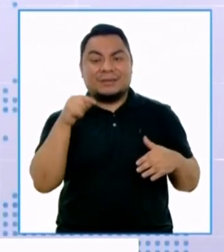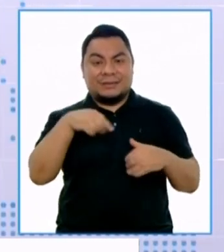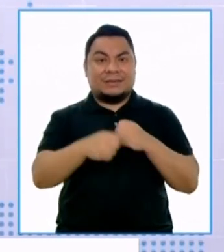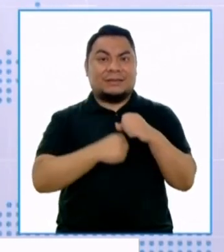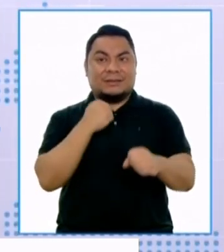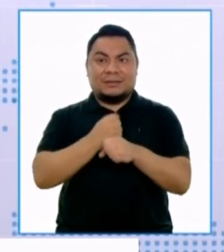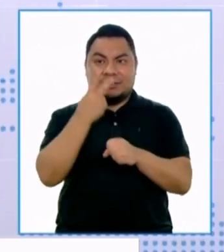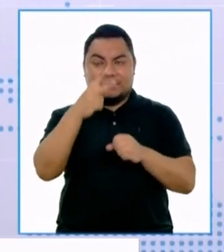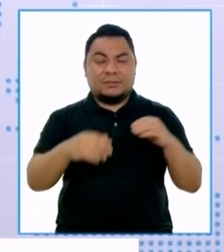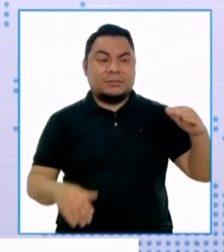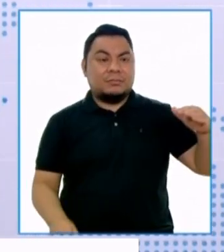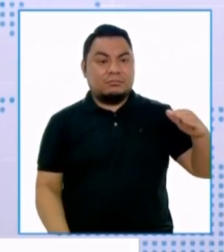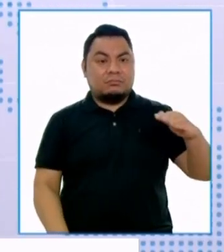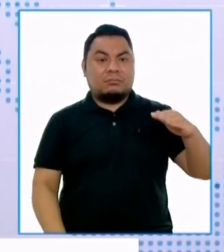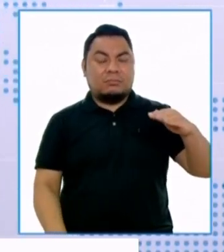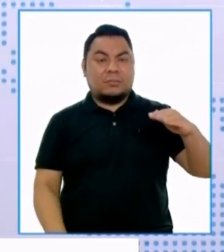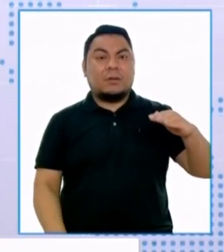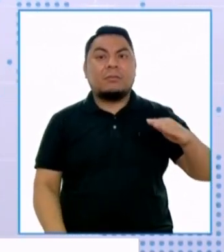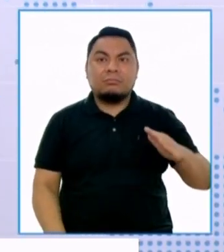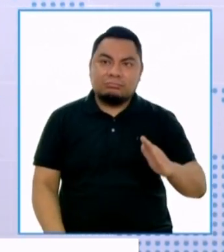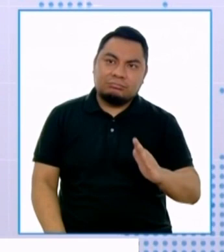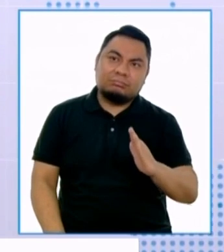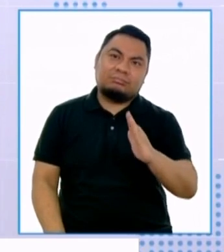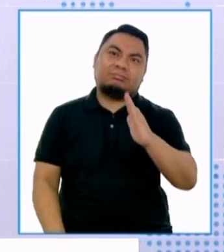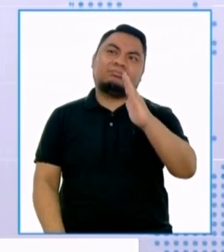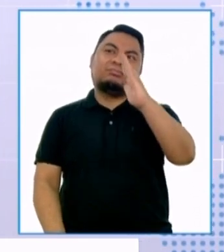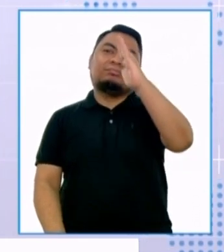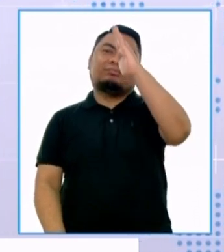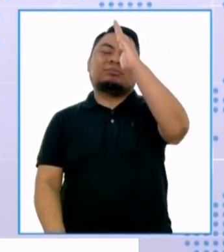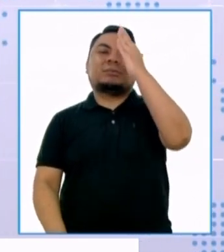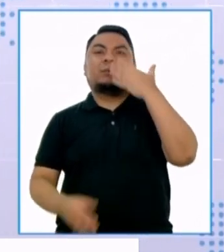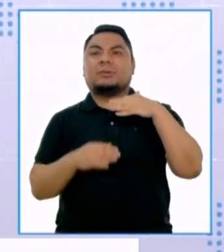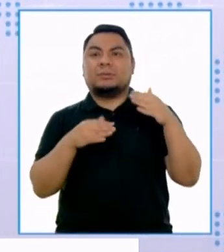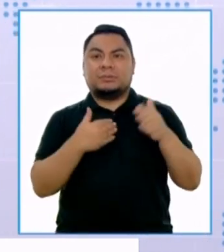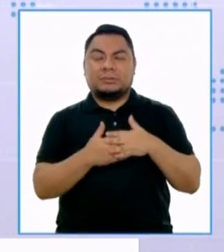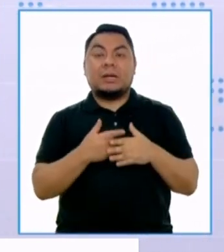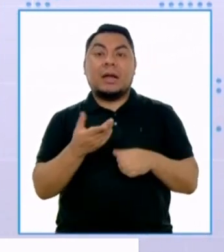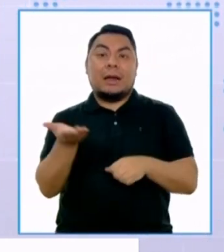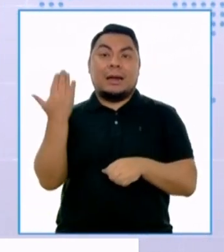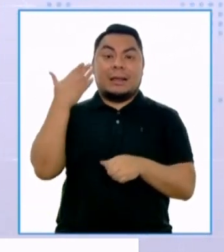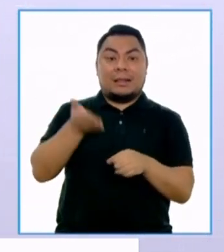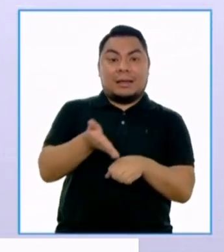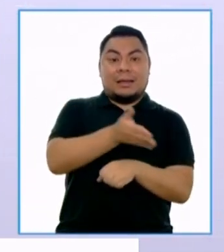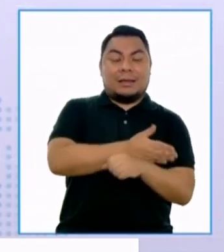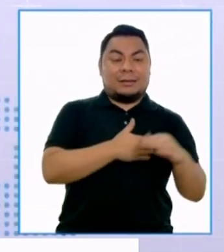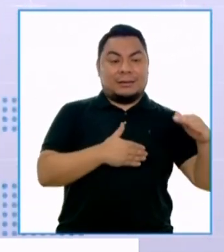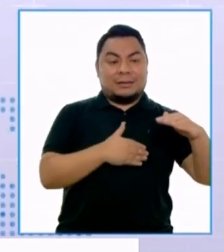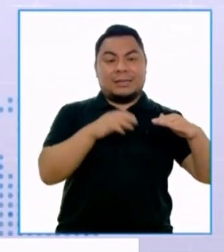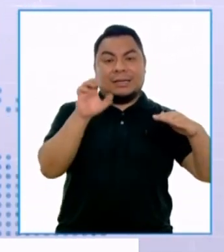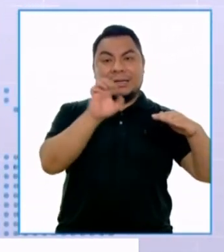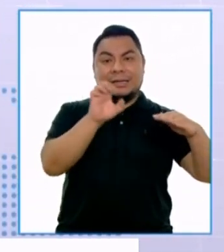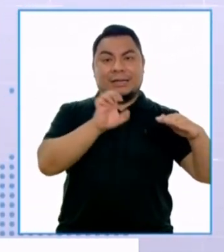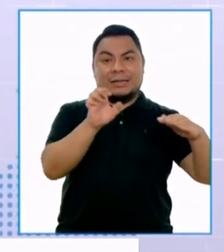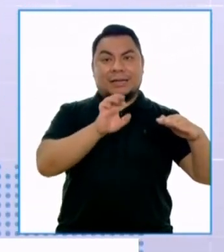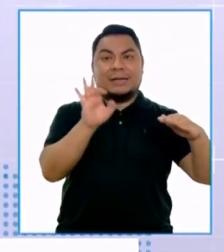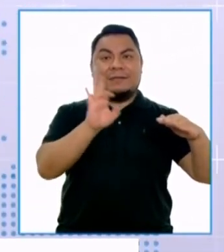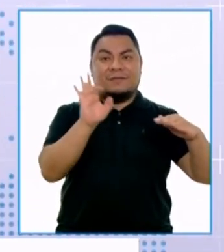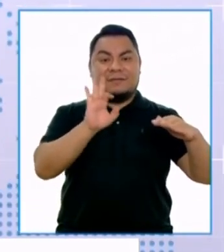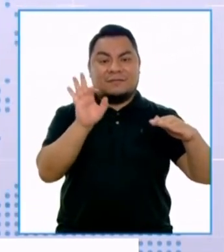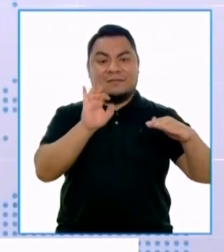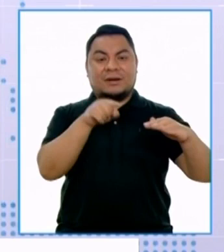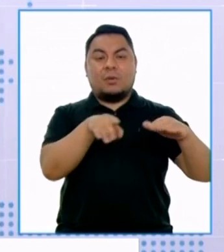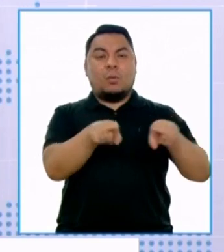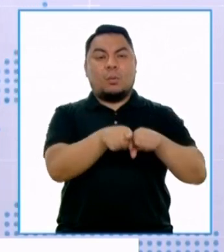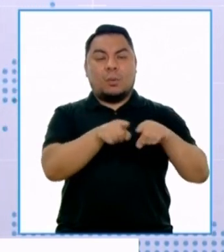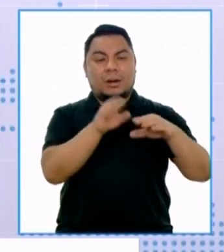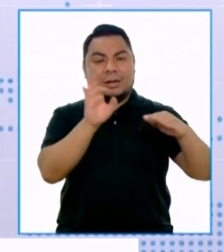Estamos viendo allí cómo la cifra ha mantenido su nivel aproximado enero, febrero y a fines